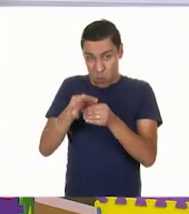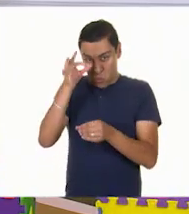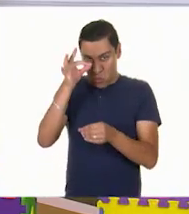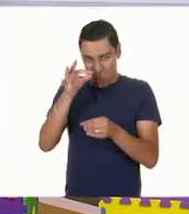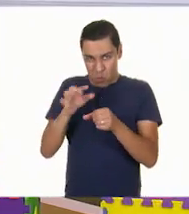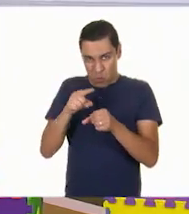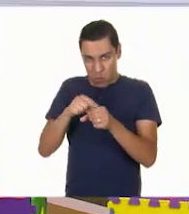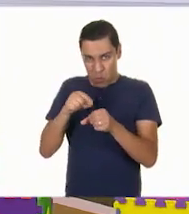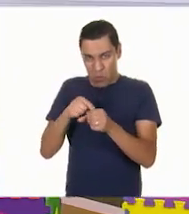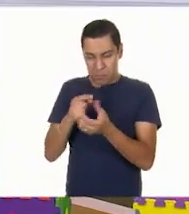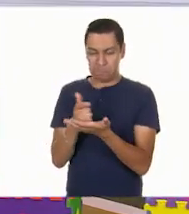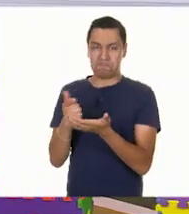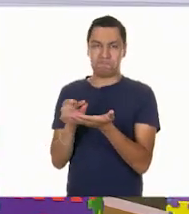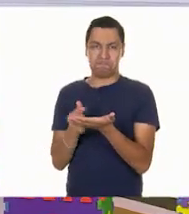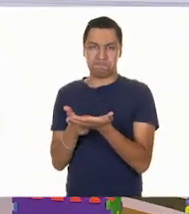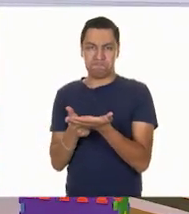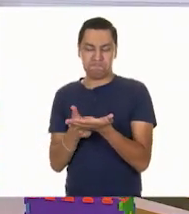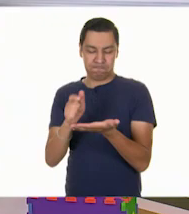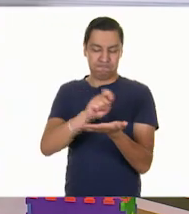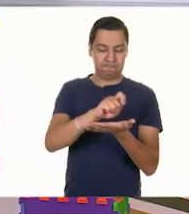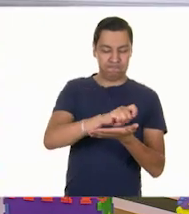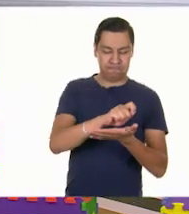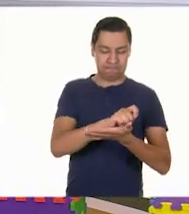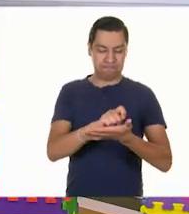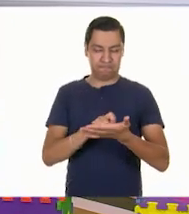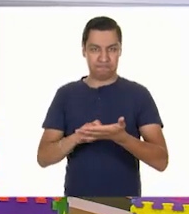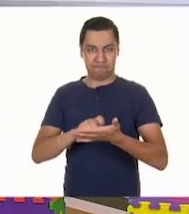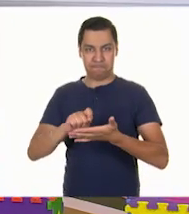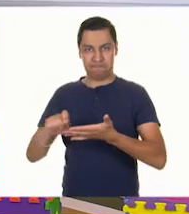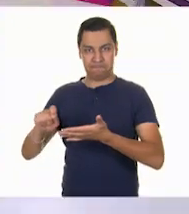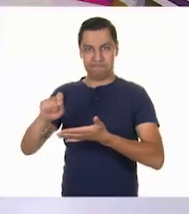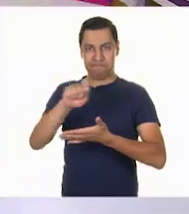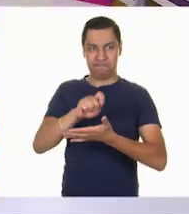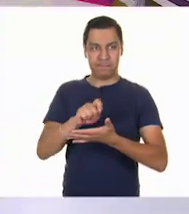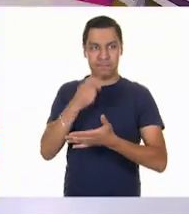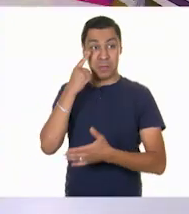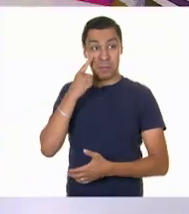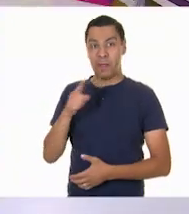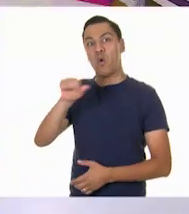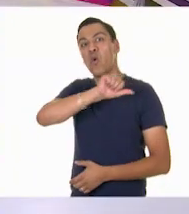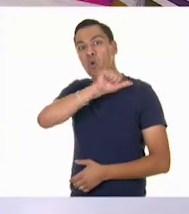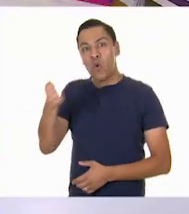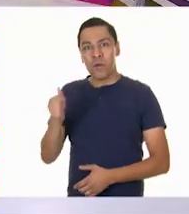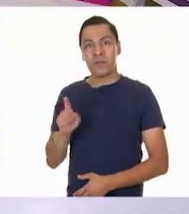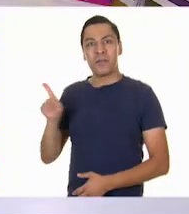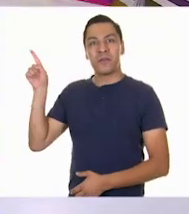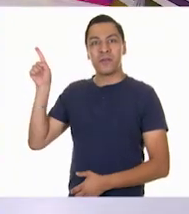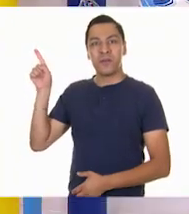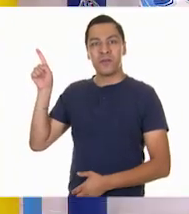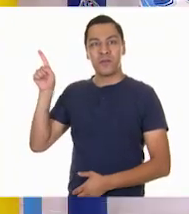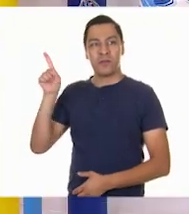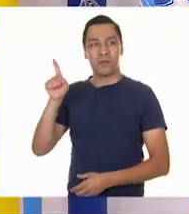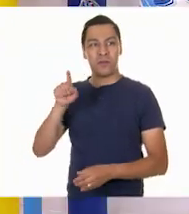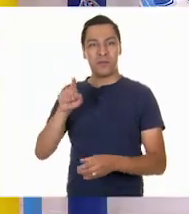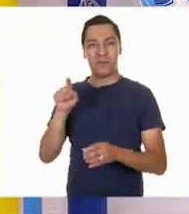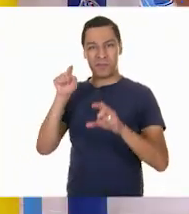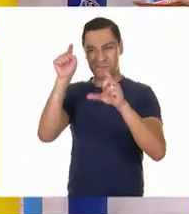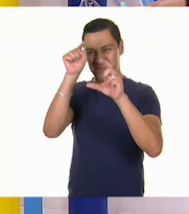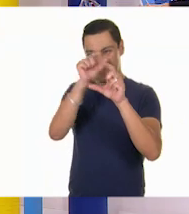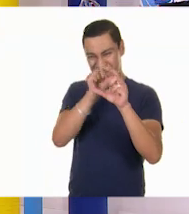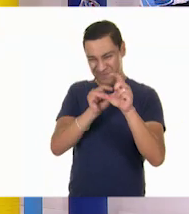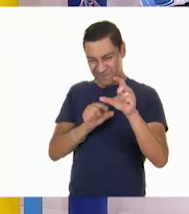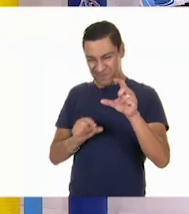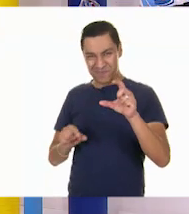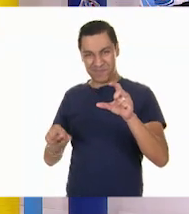esto. Otro de mis alumnos, lo puedes levantar, por favor. A ver. Se llama Pablo. Le encanta iluminar con acuarela. Pablo del